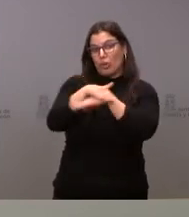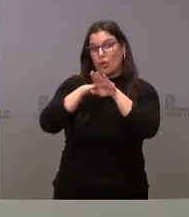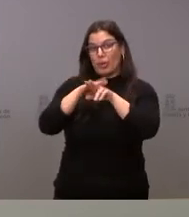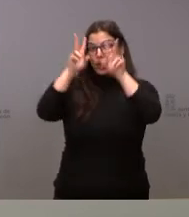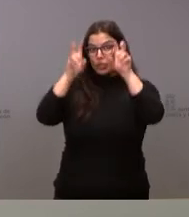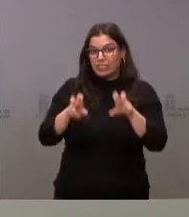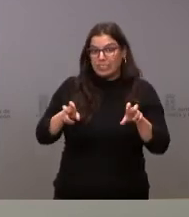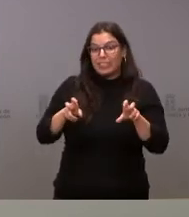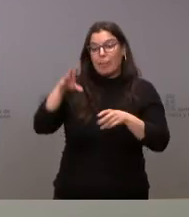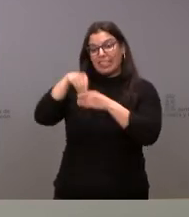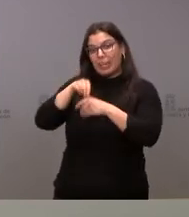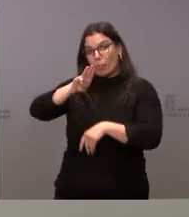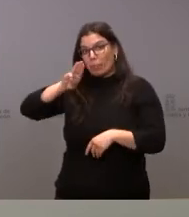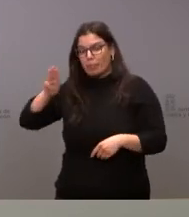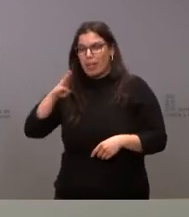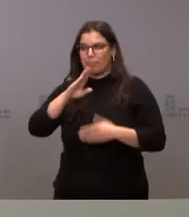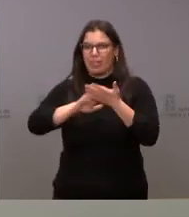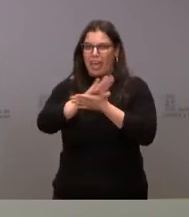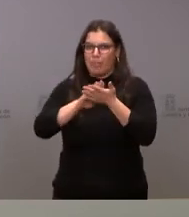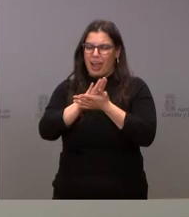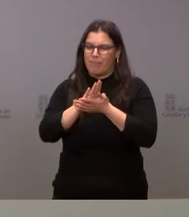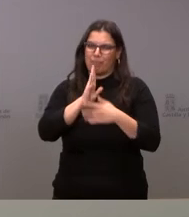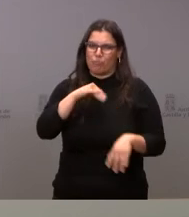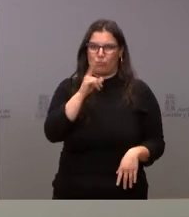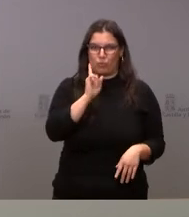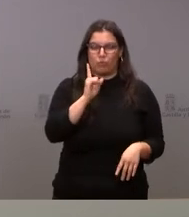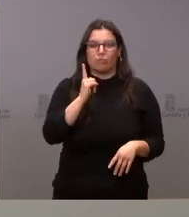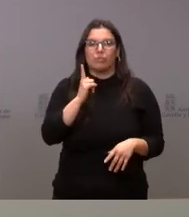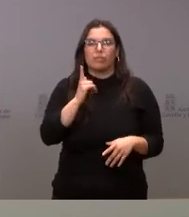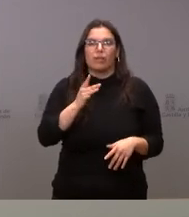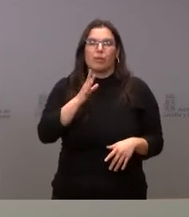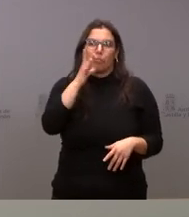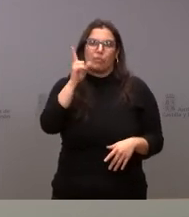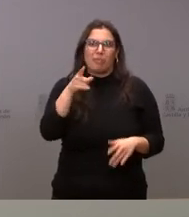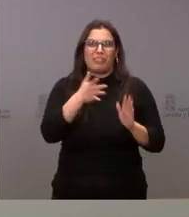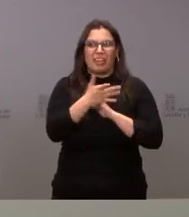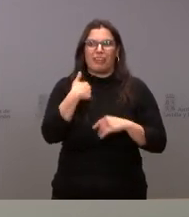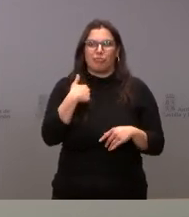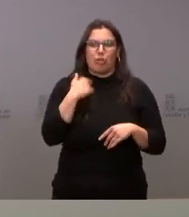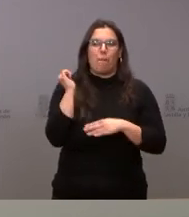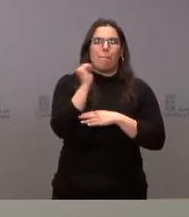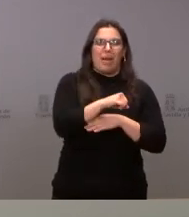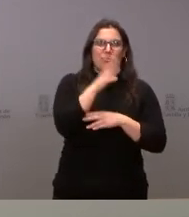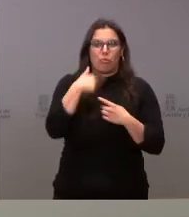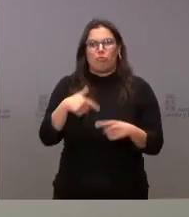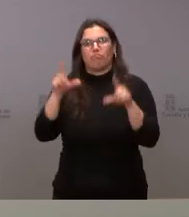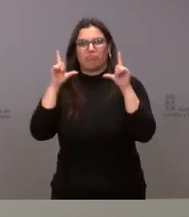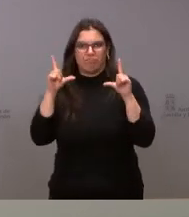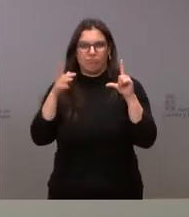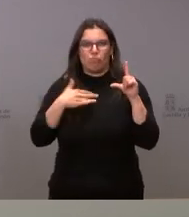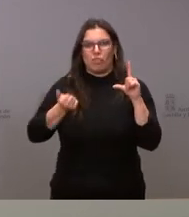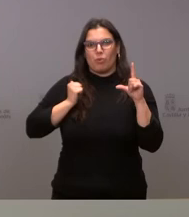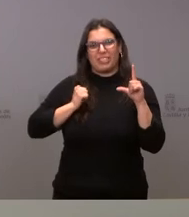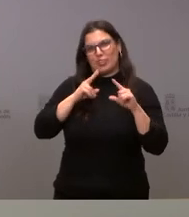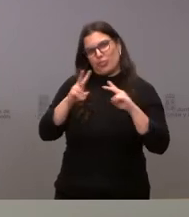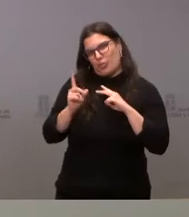de temas internos de partidos y quizá por no aprovechar la ventaja de estar aquí pues permítanme que esta pregunta no